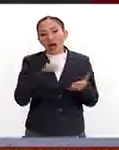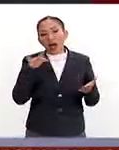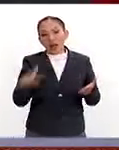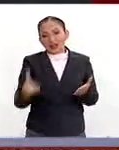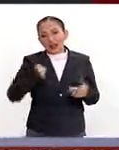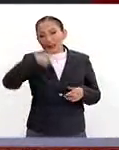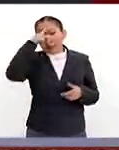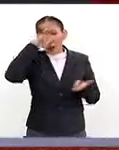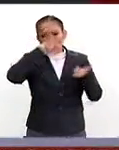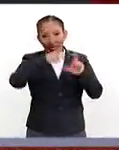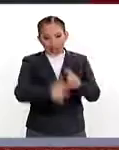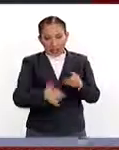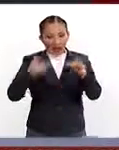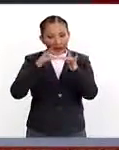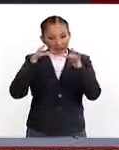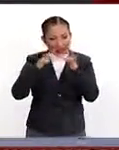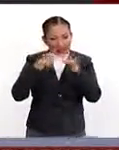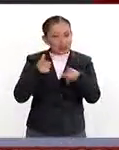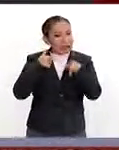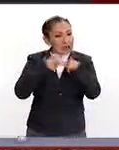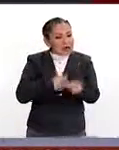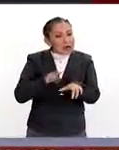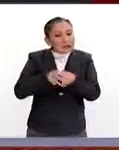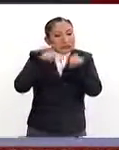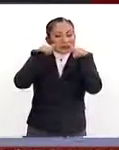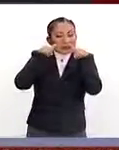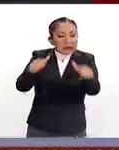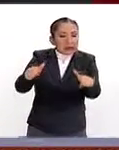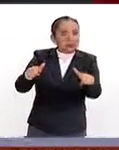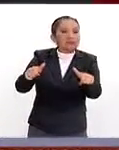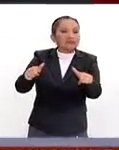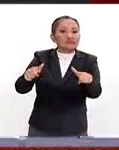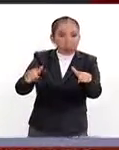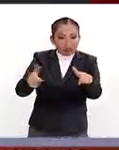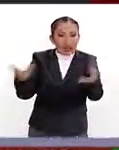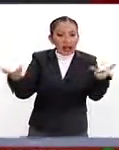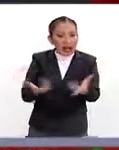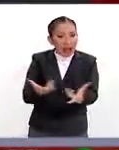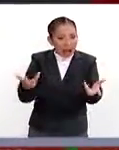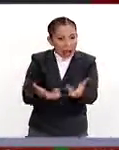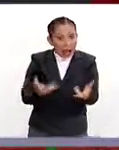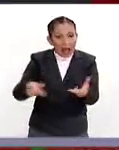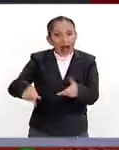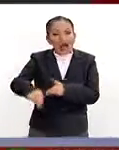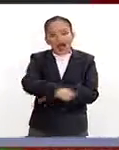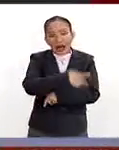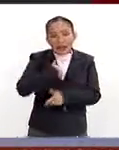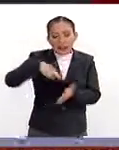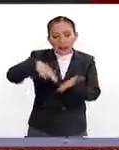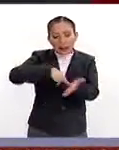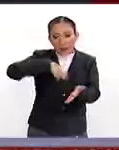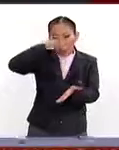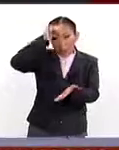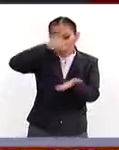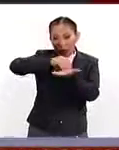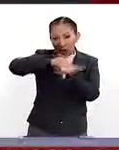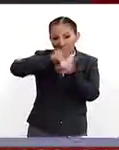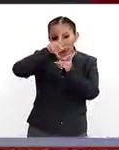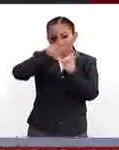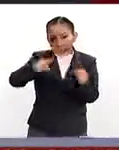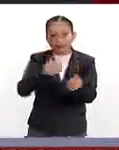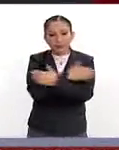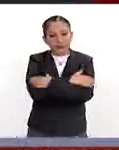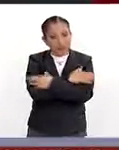en México al día y por supuesto que vamos a estar al pendiente de que se realice la firma de este acuerdo de paz.